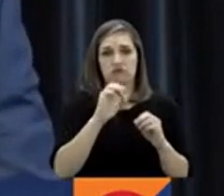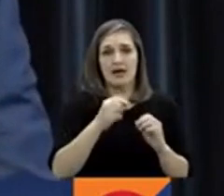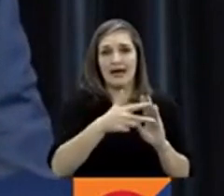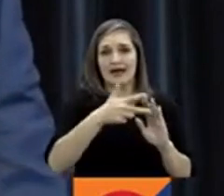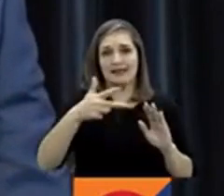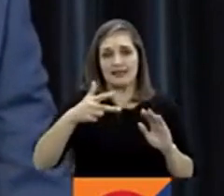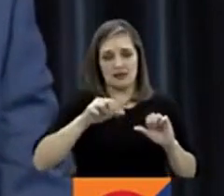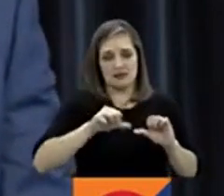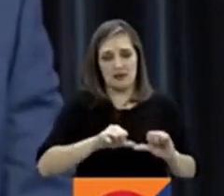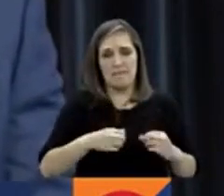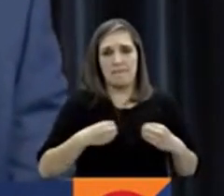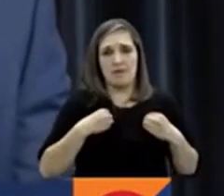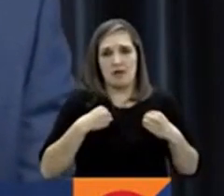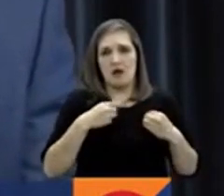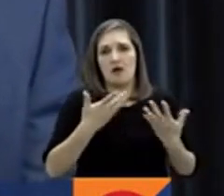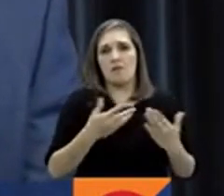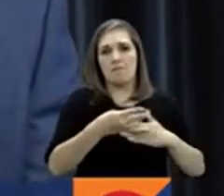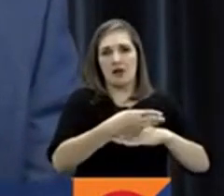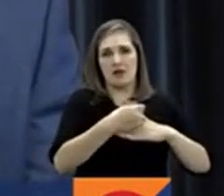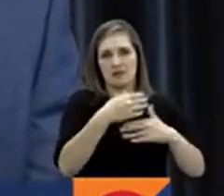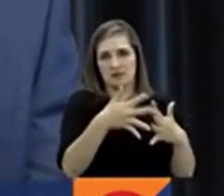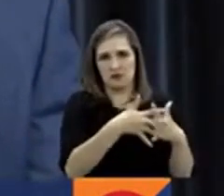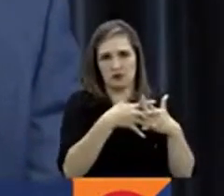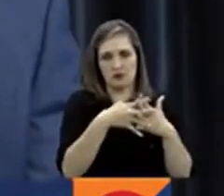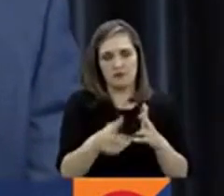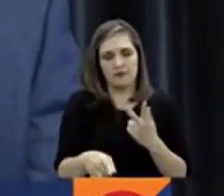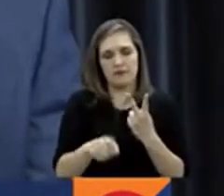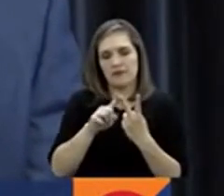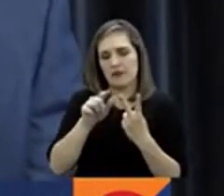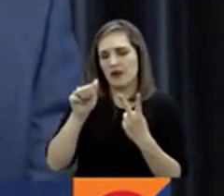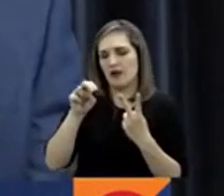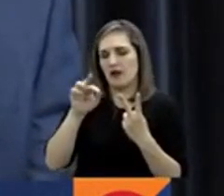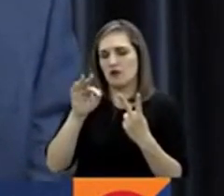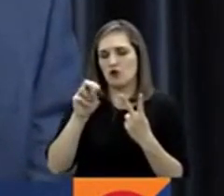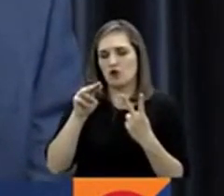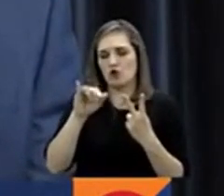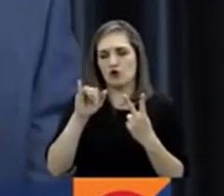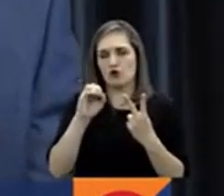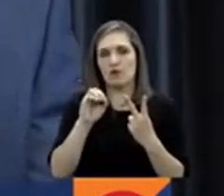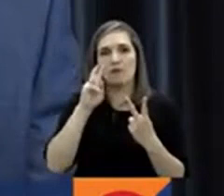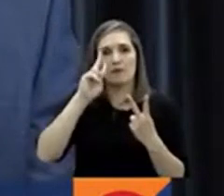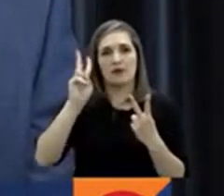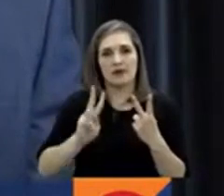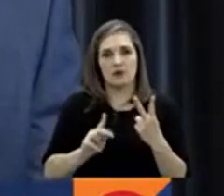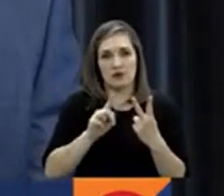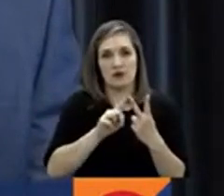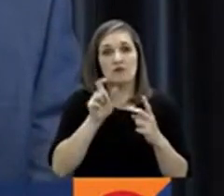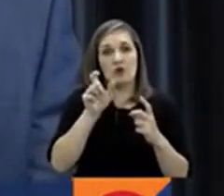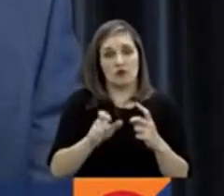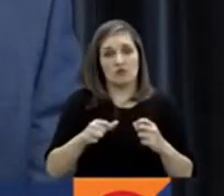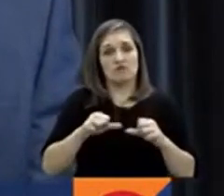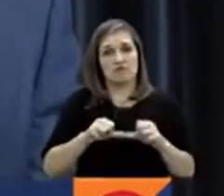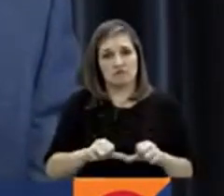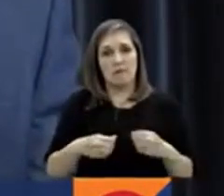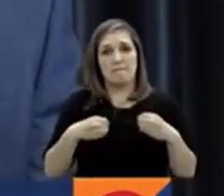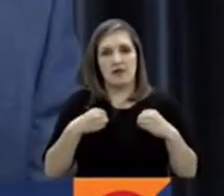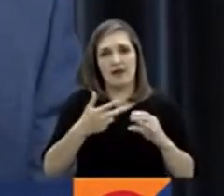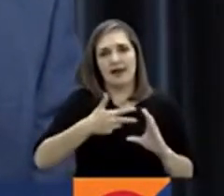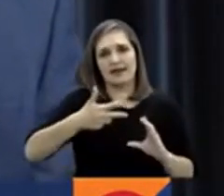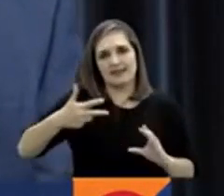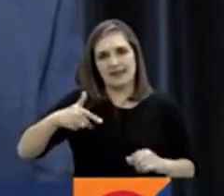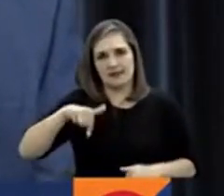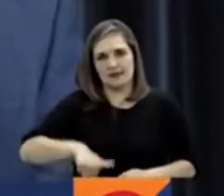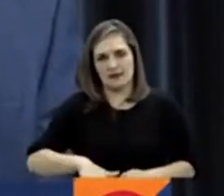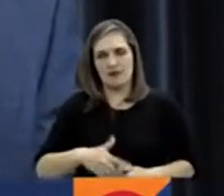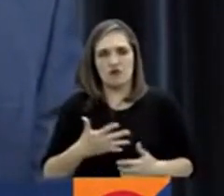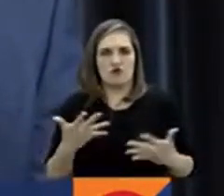los Estados Unidos que vive en Miami. Antonio Intriago, ciudadano venezolano y residente legal permanente de los Estados Unidos que